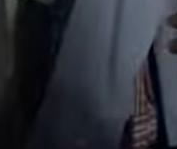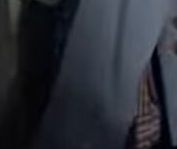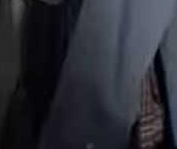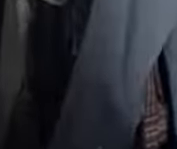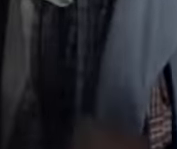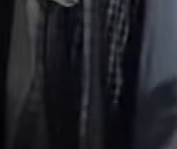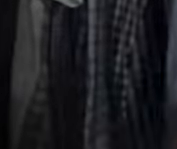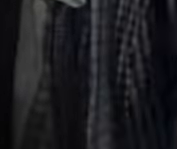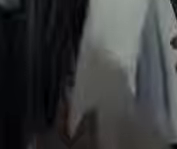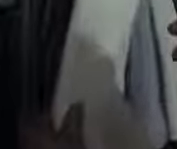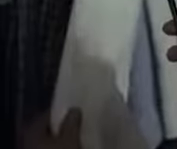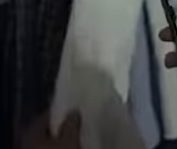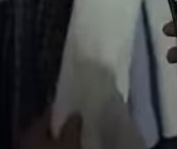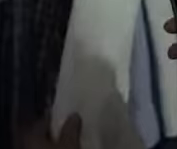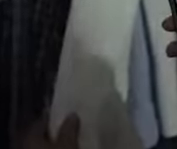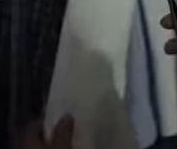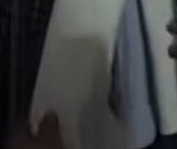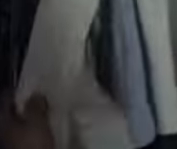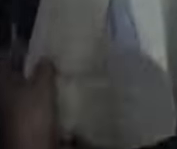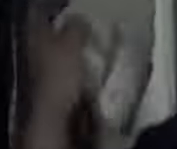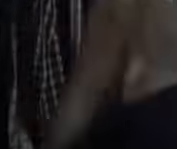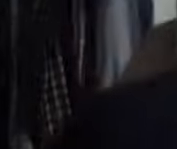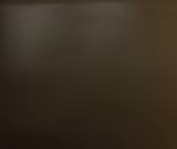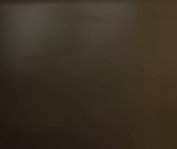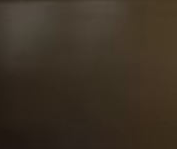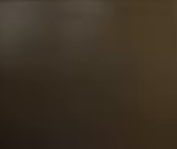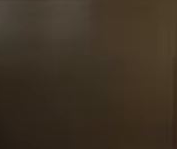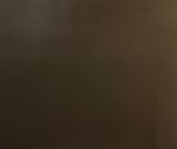camisa azul camisa blanca